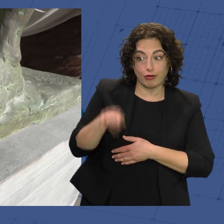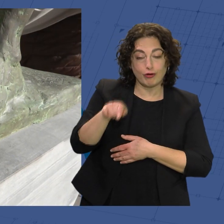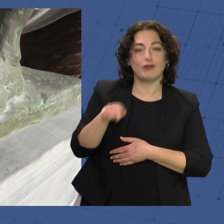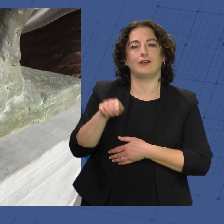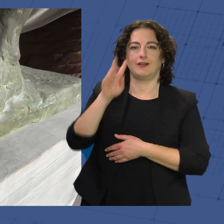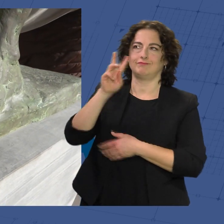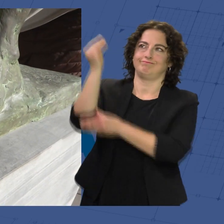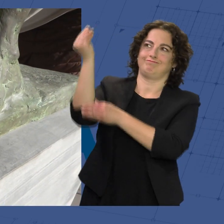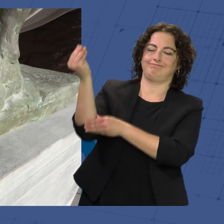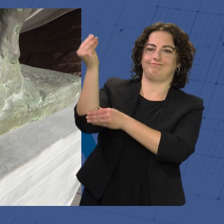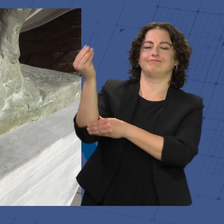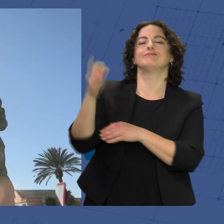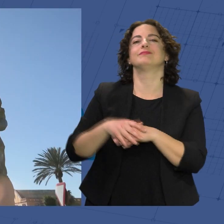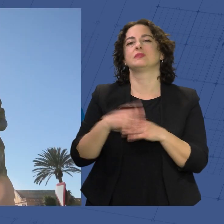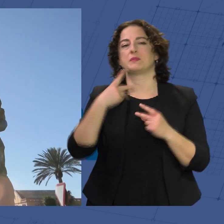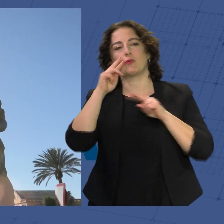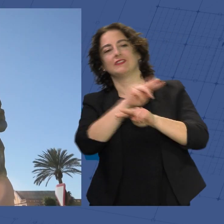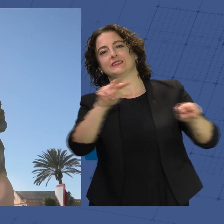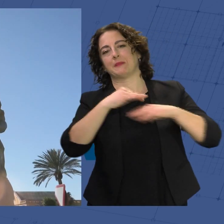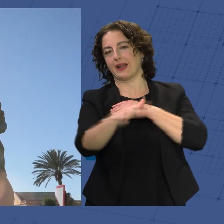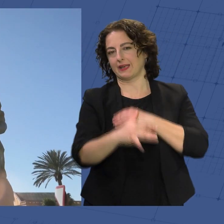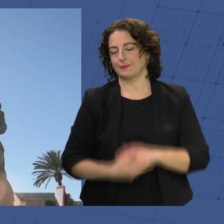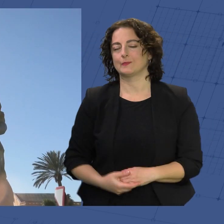estratégico de la ciudad con vistas al mar.